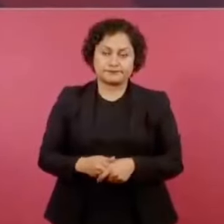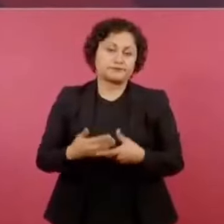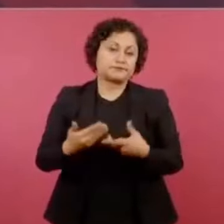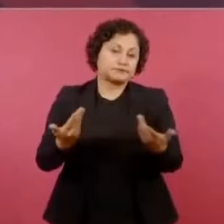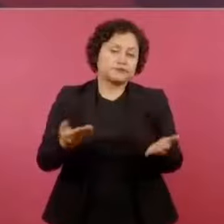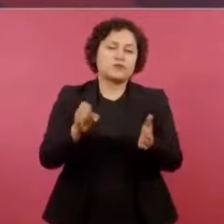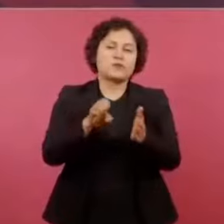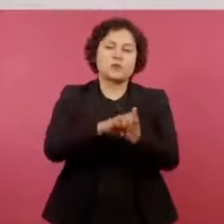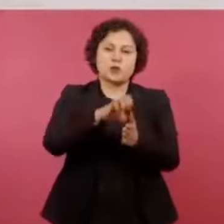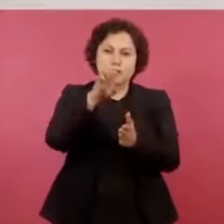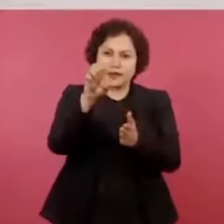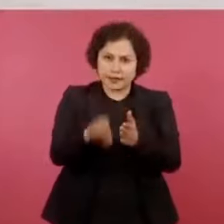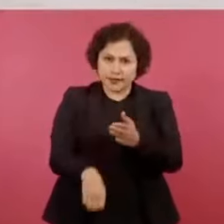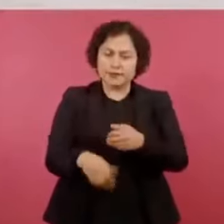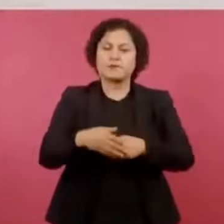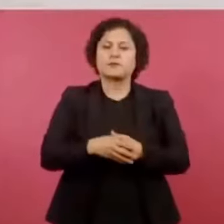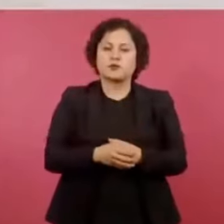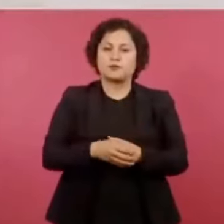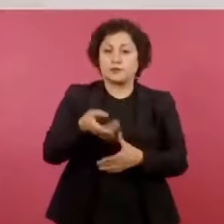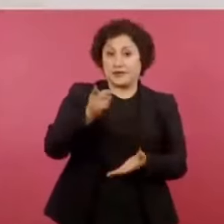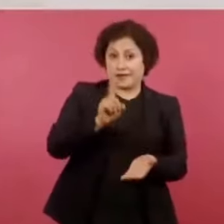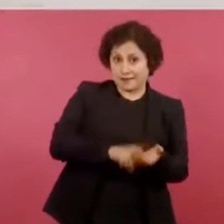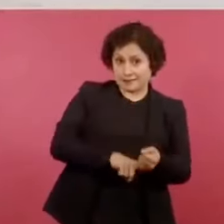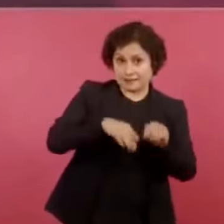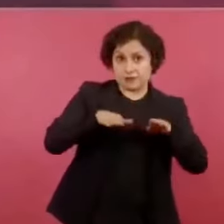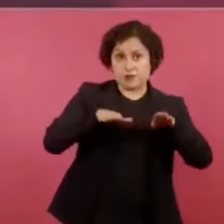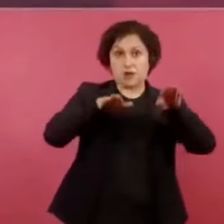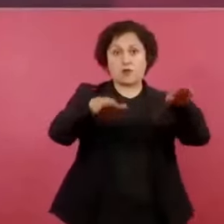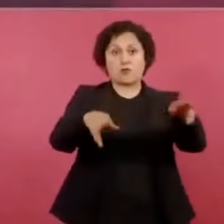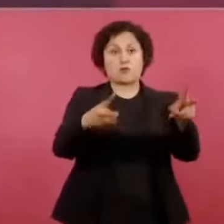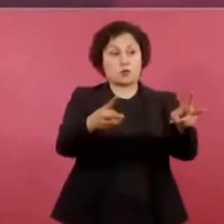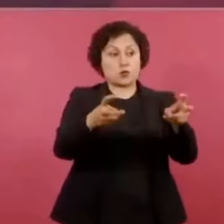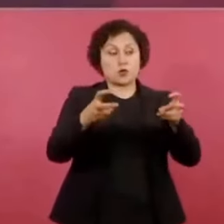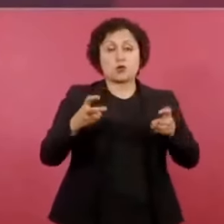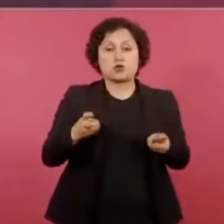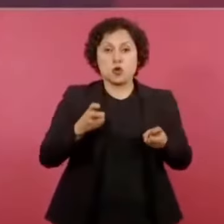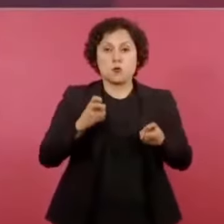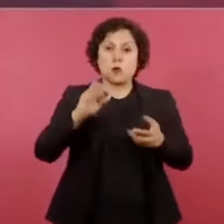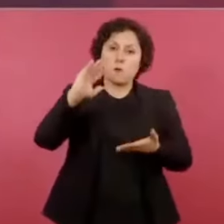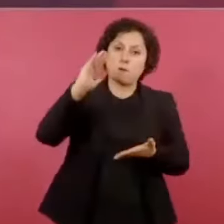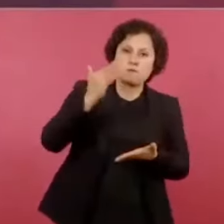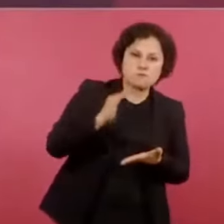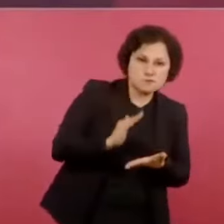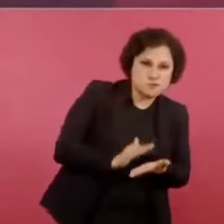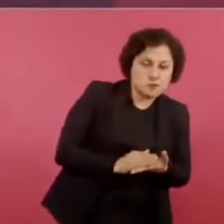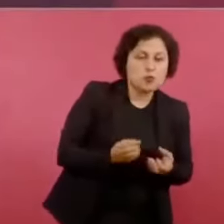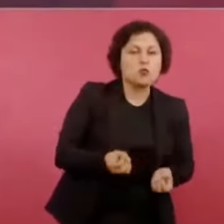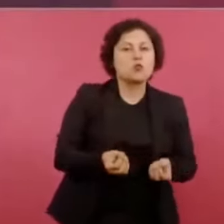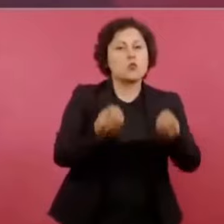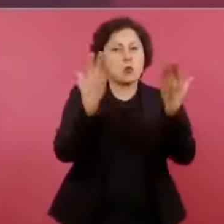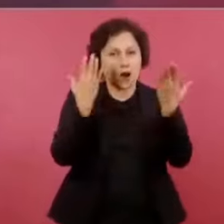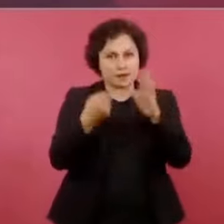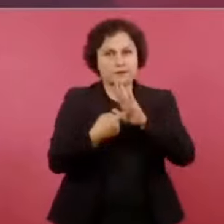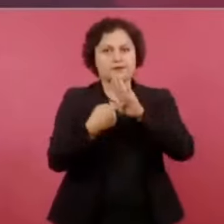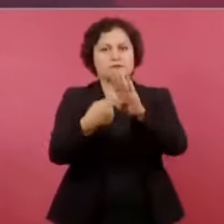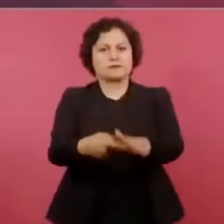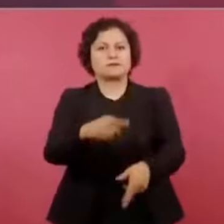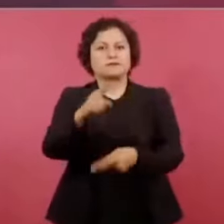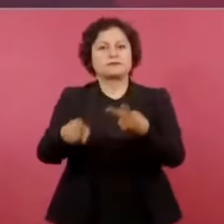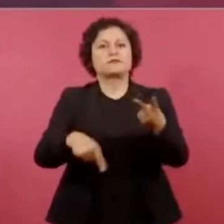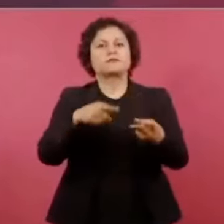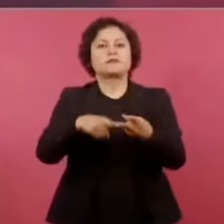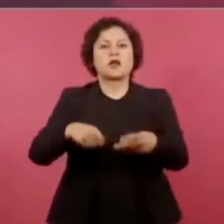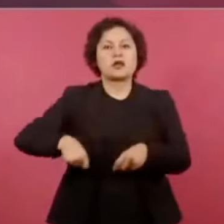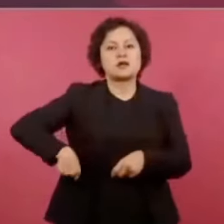se evitaron en maletas, cómo se resolvieron